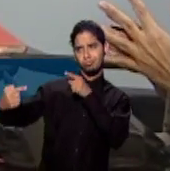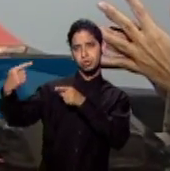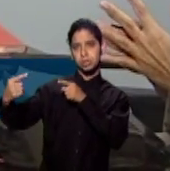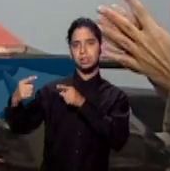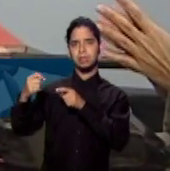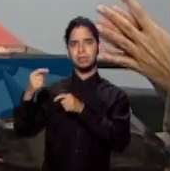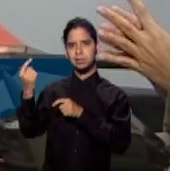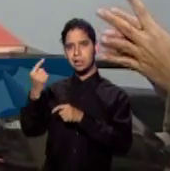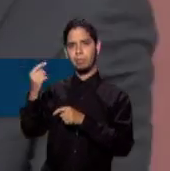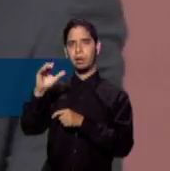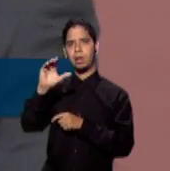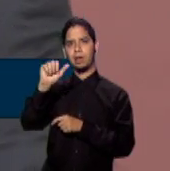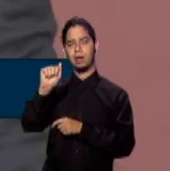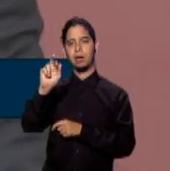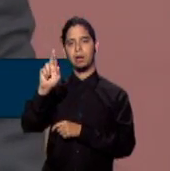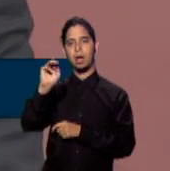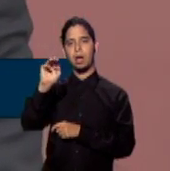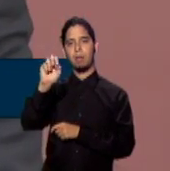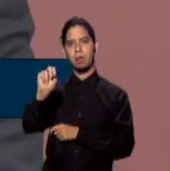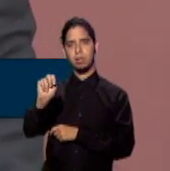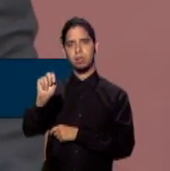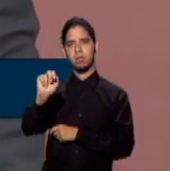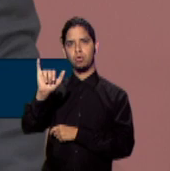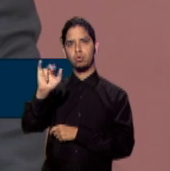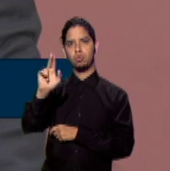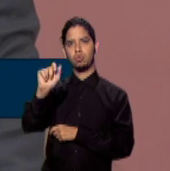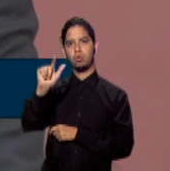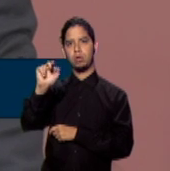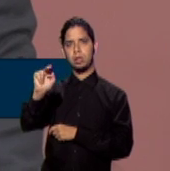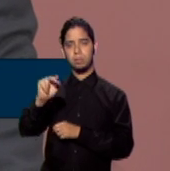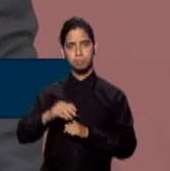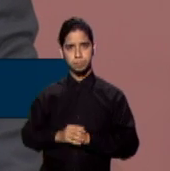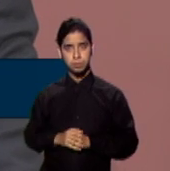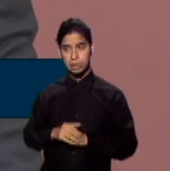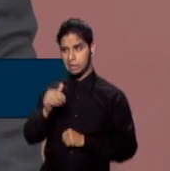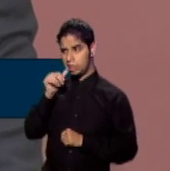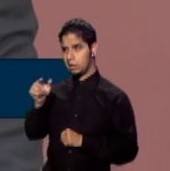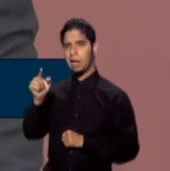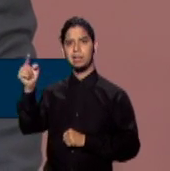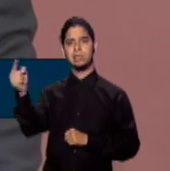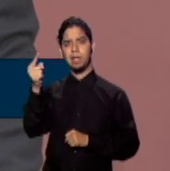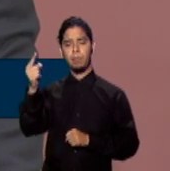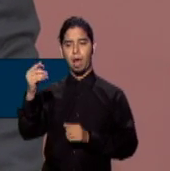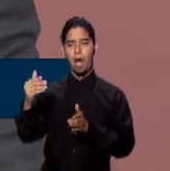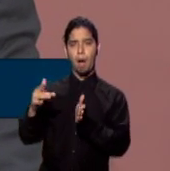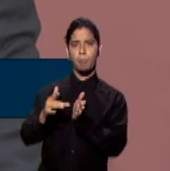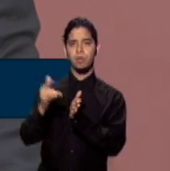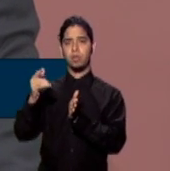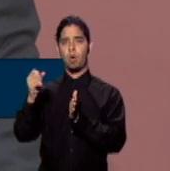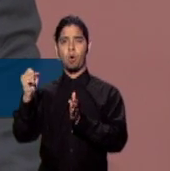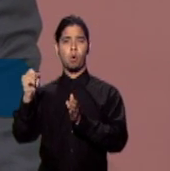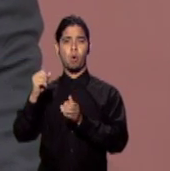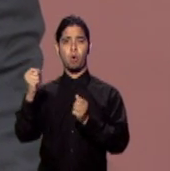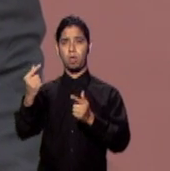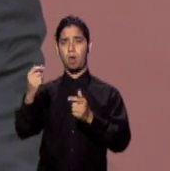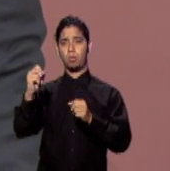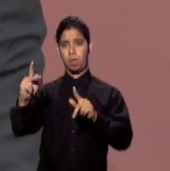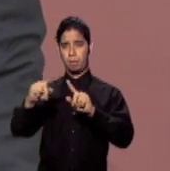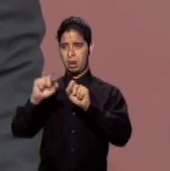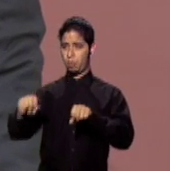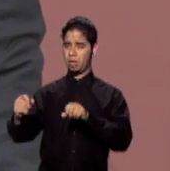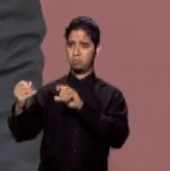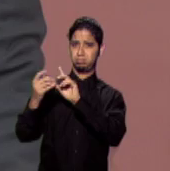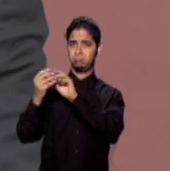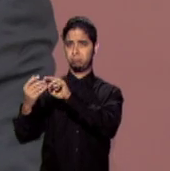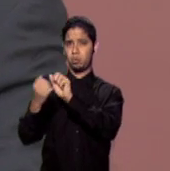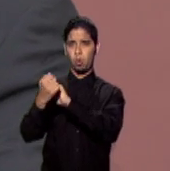Yulín. Si alguien sabe de confrontaciones es Carmen Yulín Cruz, que ha buscado todas las ocasiones que ha tenido para declararme la guerra. Y